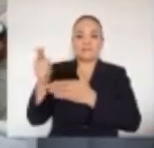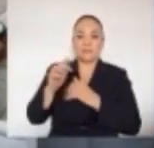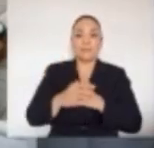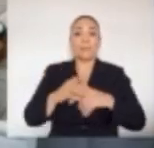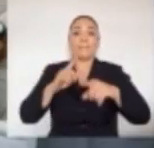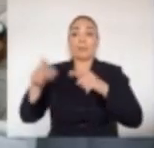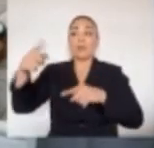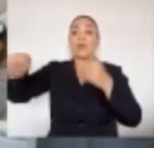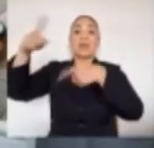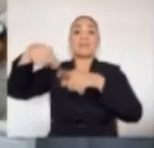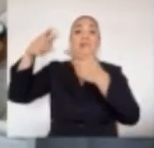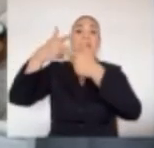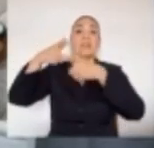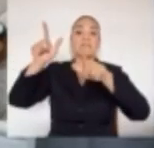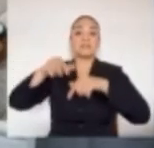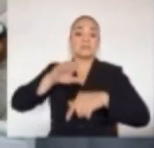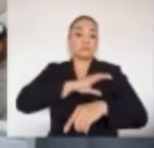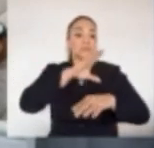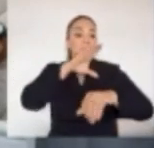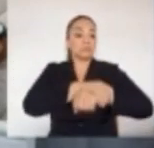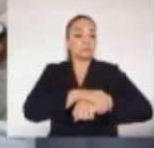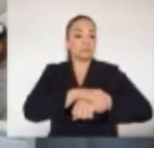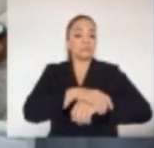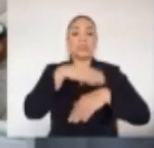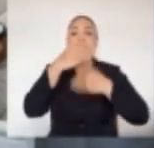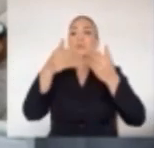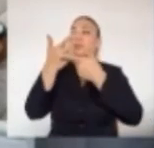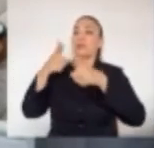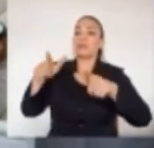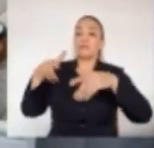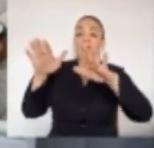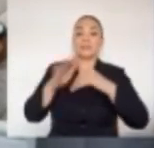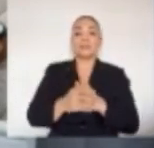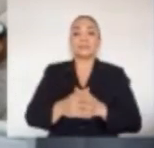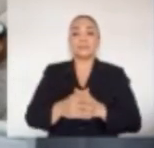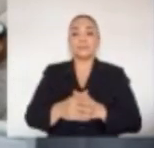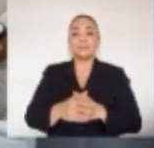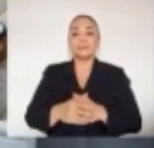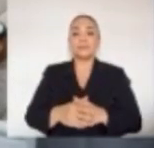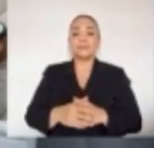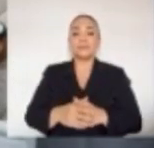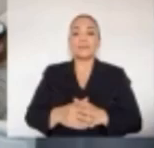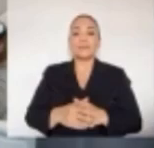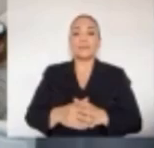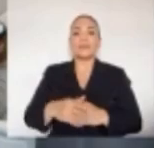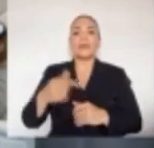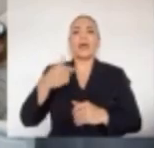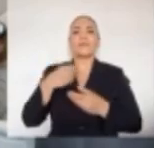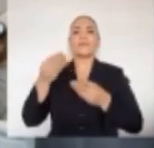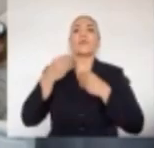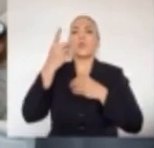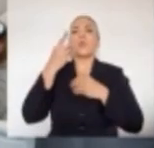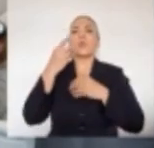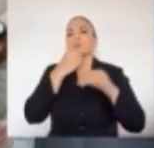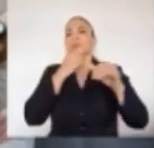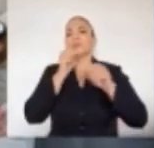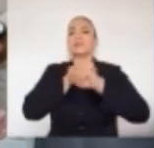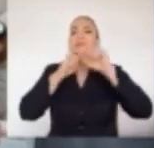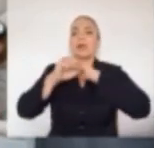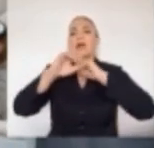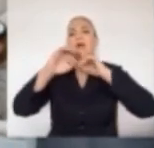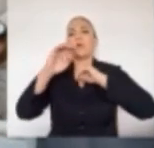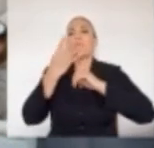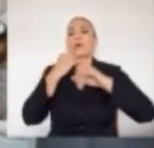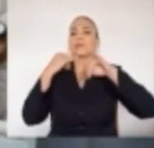Ahí andan. A mí me metieron un recurso de amparo, es para que no hable del caso